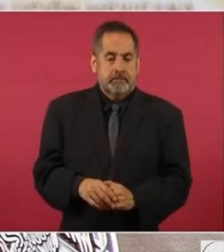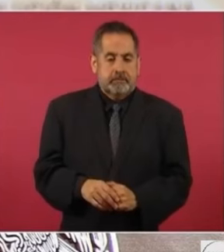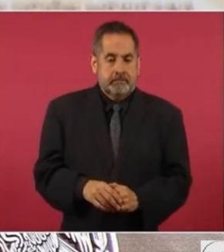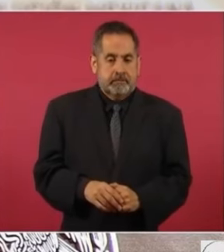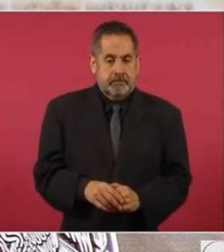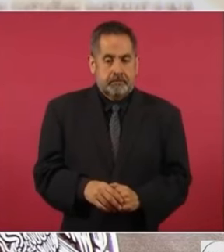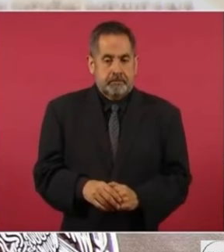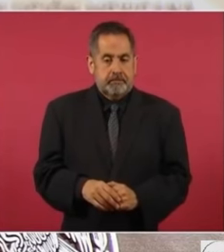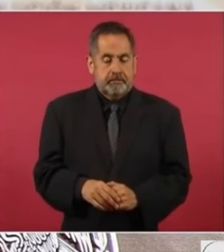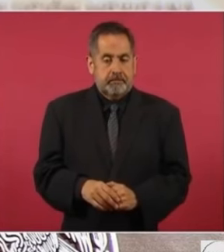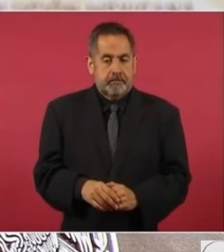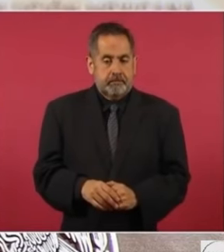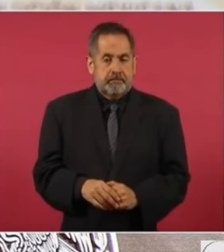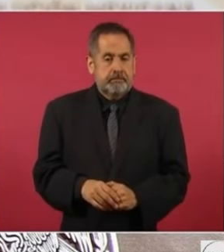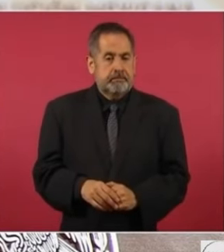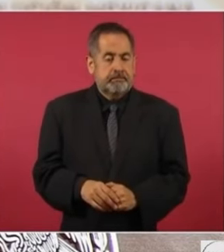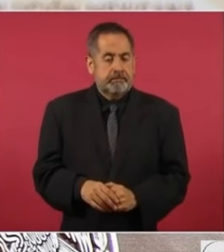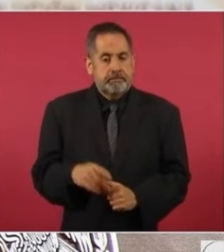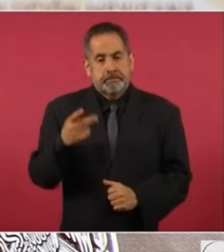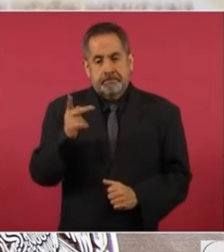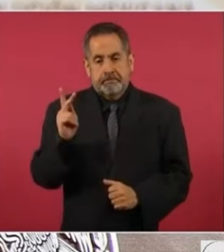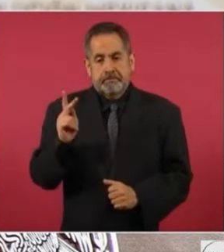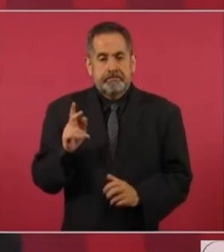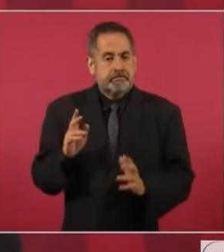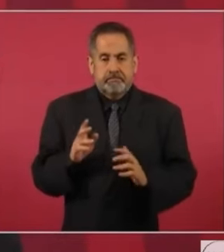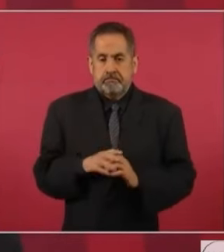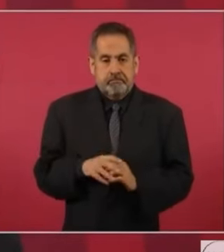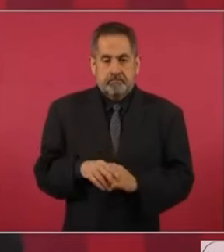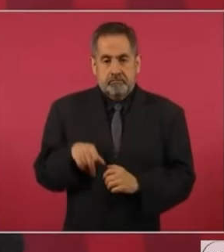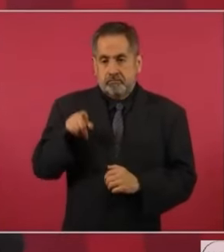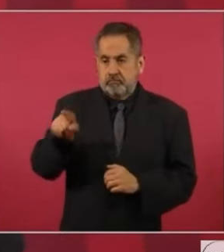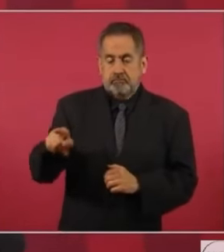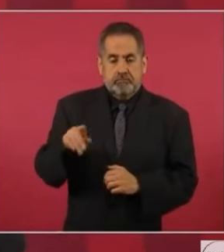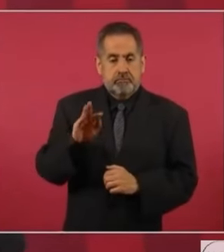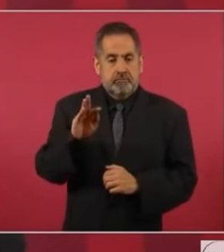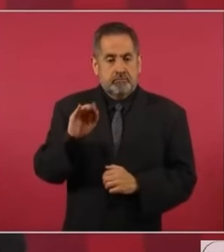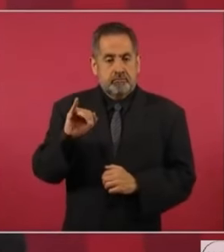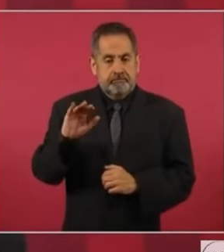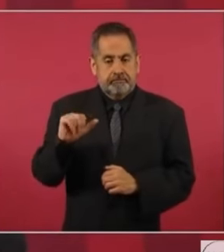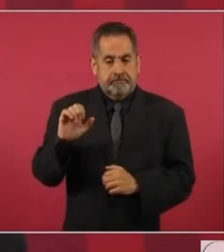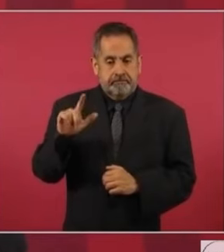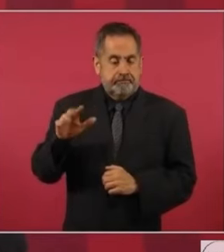actuó bien la fiscalía,